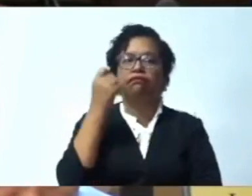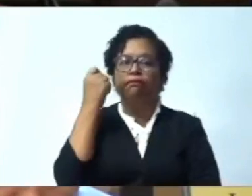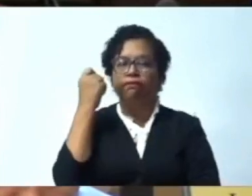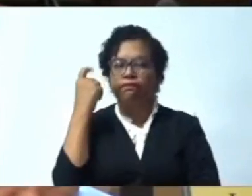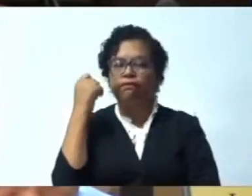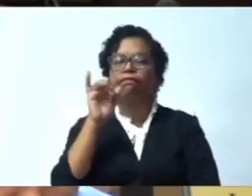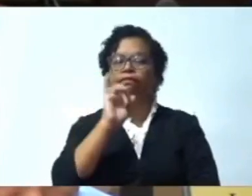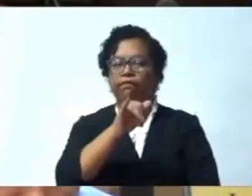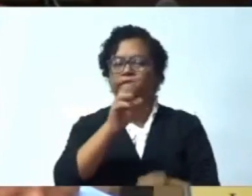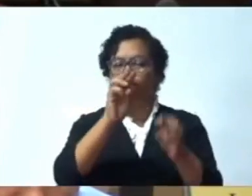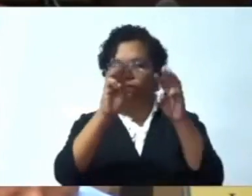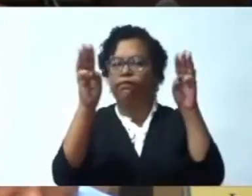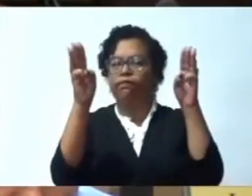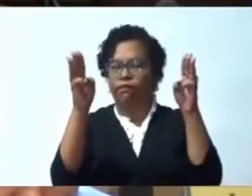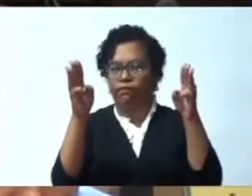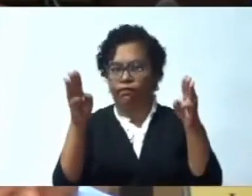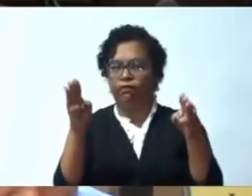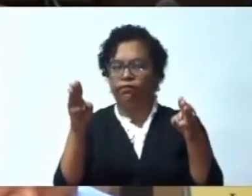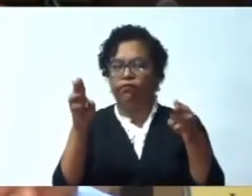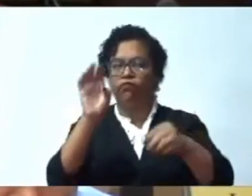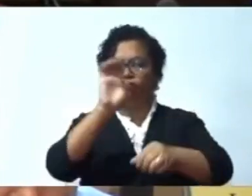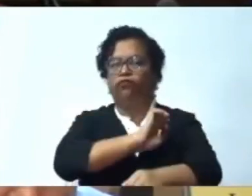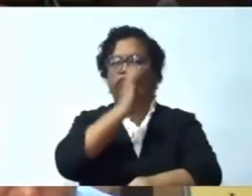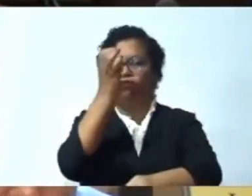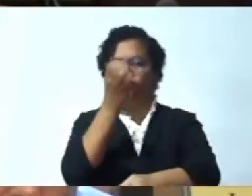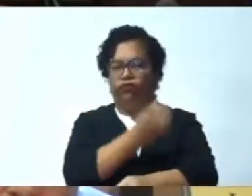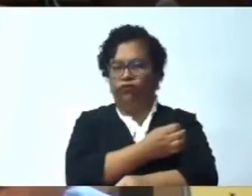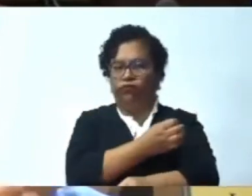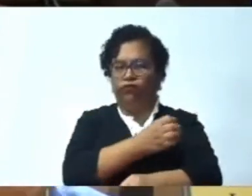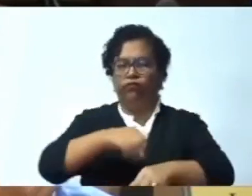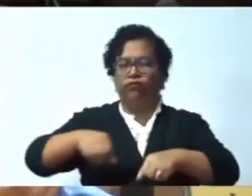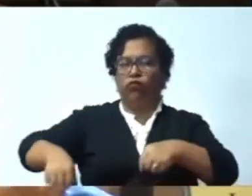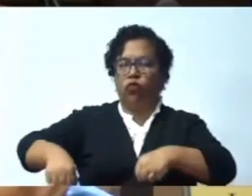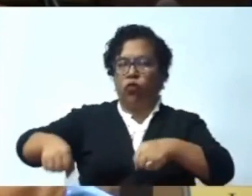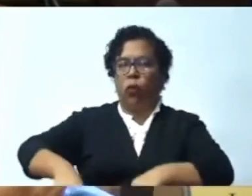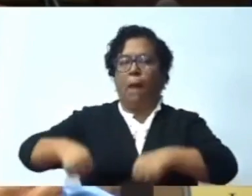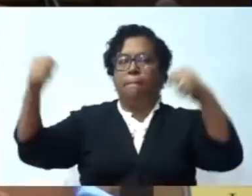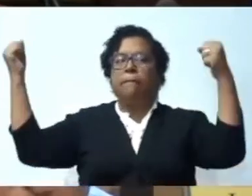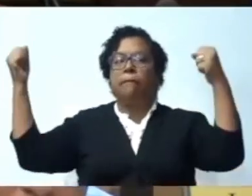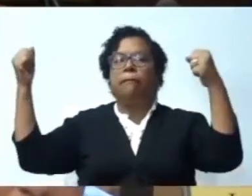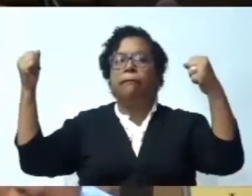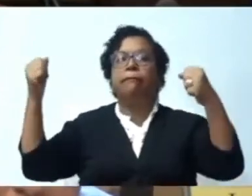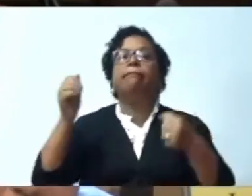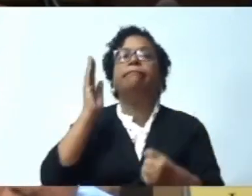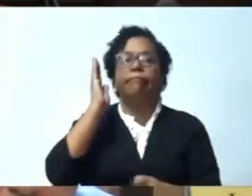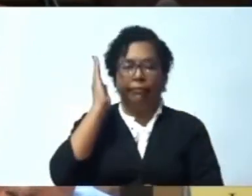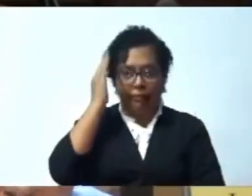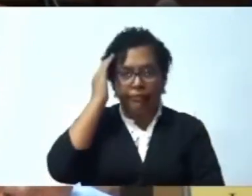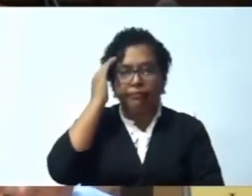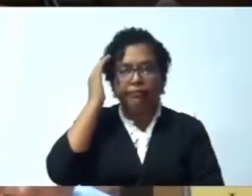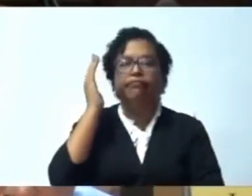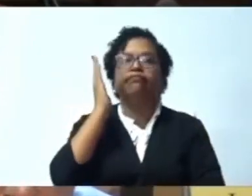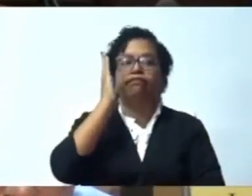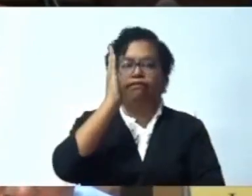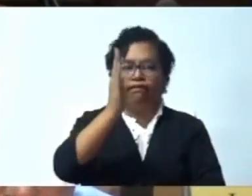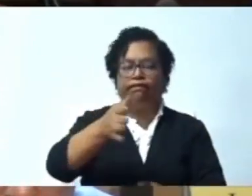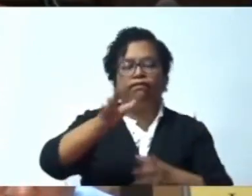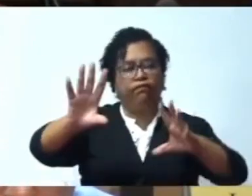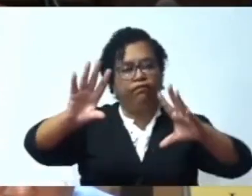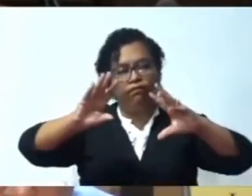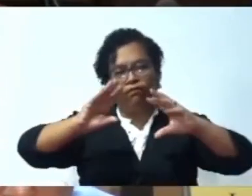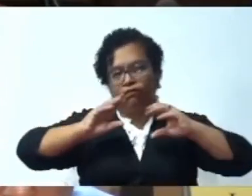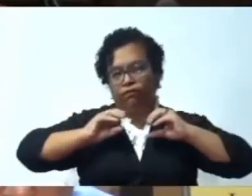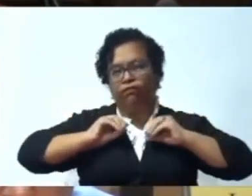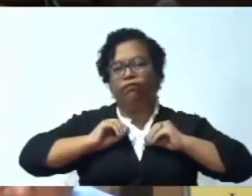de Energía y Minas va a tener la responsabilidad y adaptar los compromisos jurídicos y ser el continuador